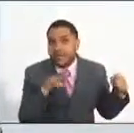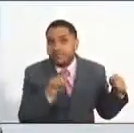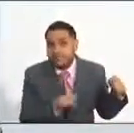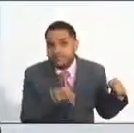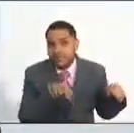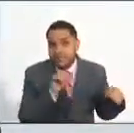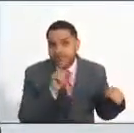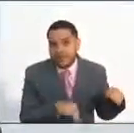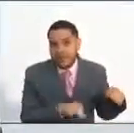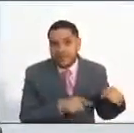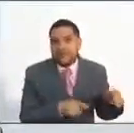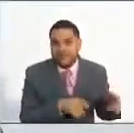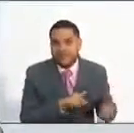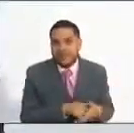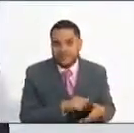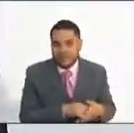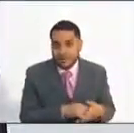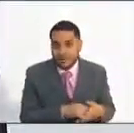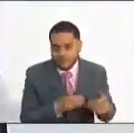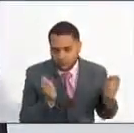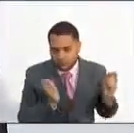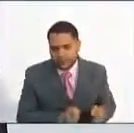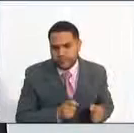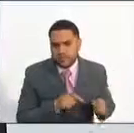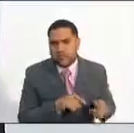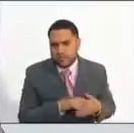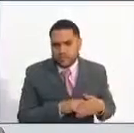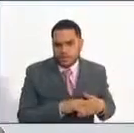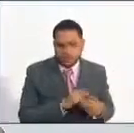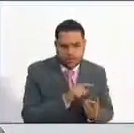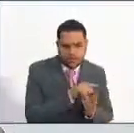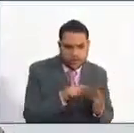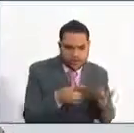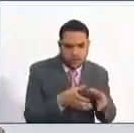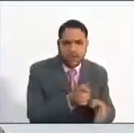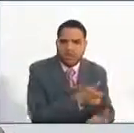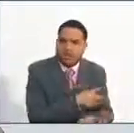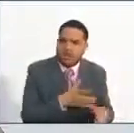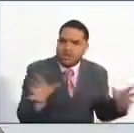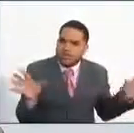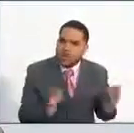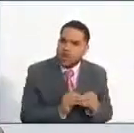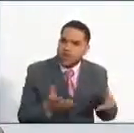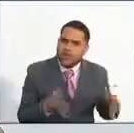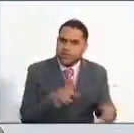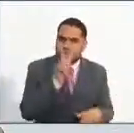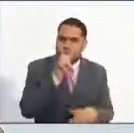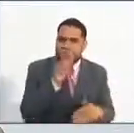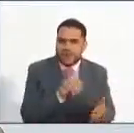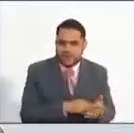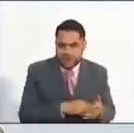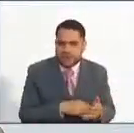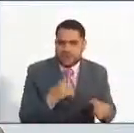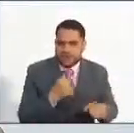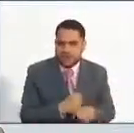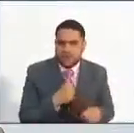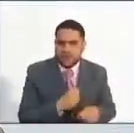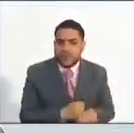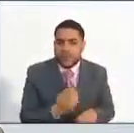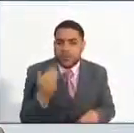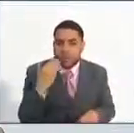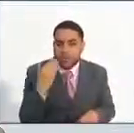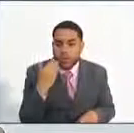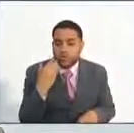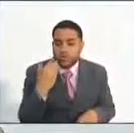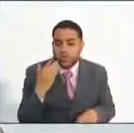PINES. Y que, igual si sumamos las cifras de los tres comisionados, tenemos alrededor de unos 7 mil empleos vacantes que vamos a estar ofertando al final